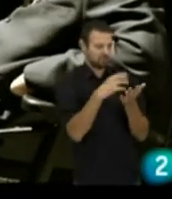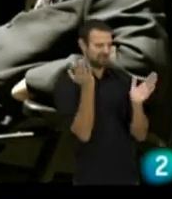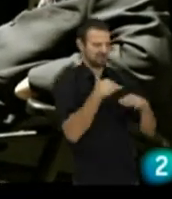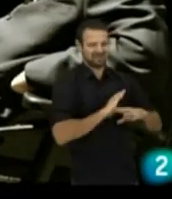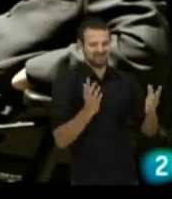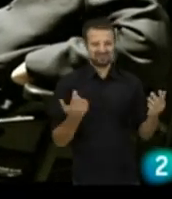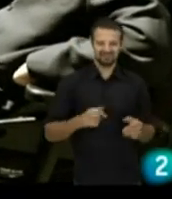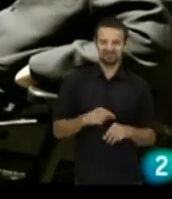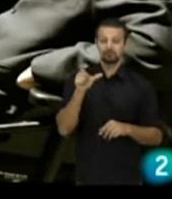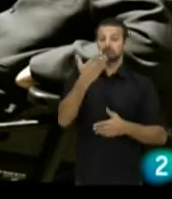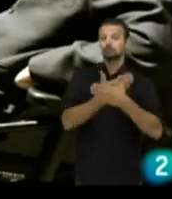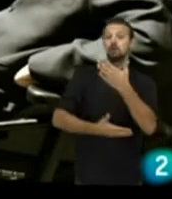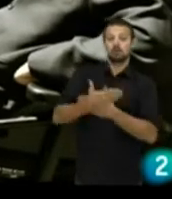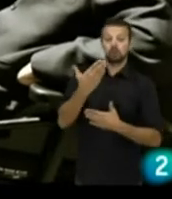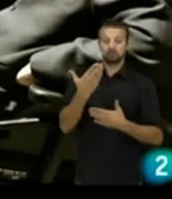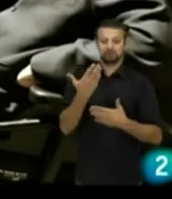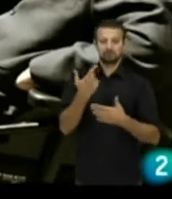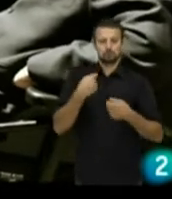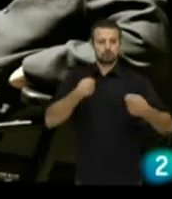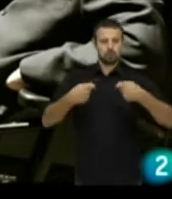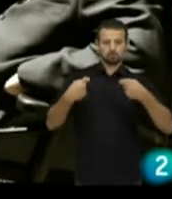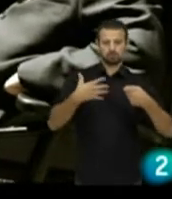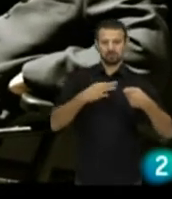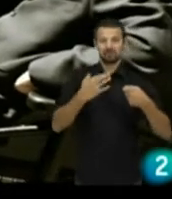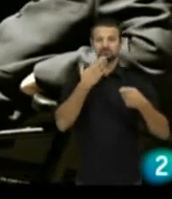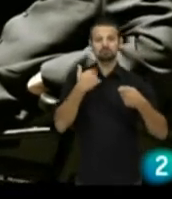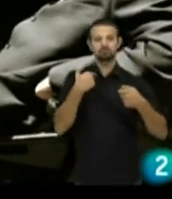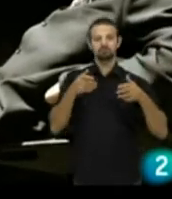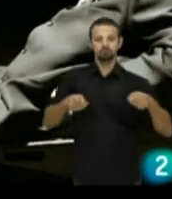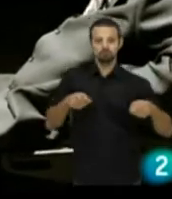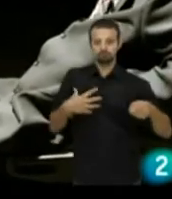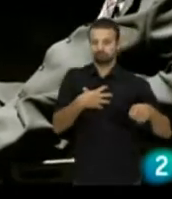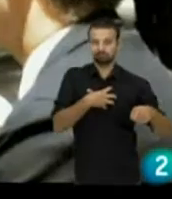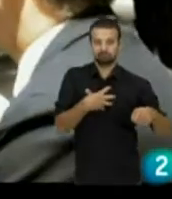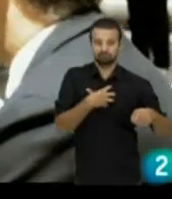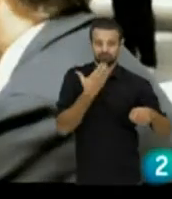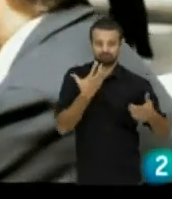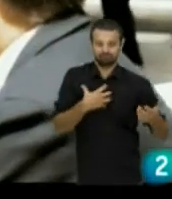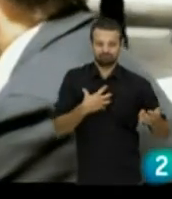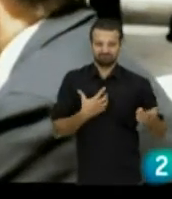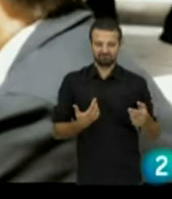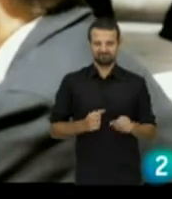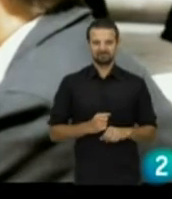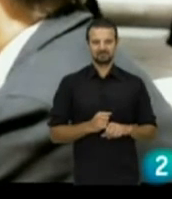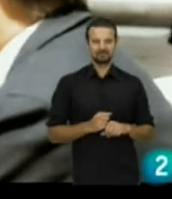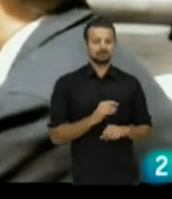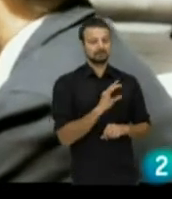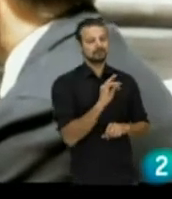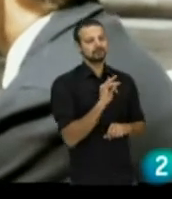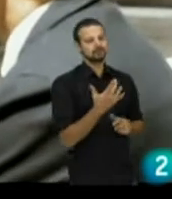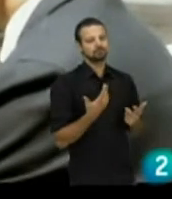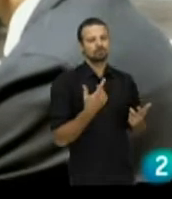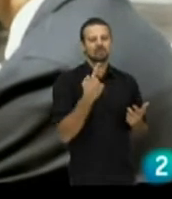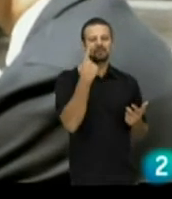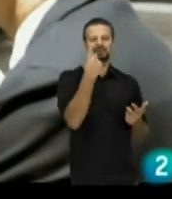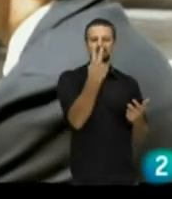en detrimento suyo, porque... Sin duda. Claro, porque personas con discapacidad que pueden comprar y que pueden hacer gasto en un comercio, pues no